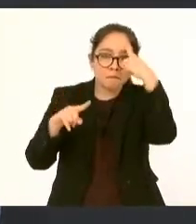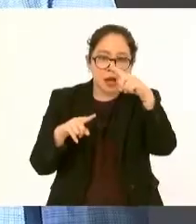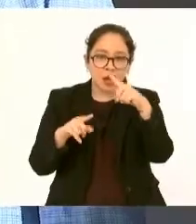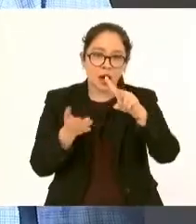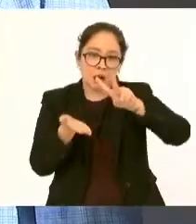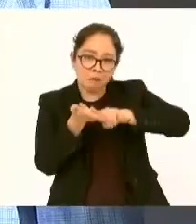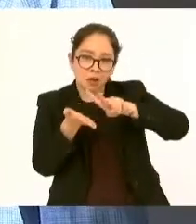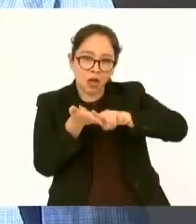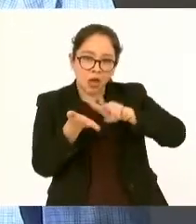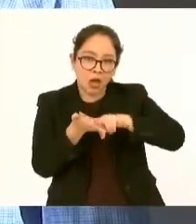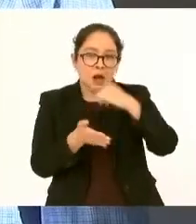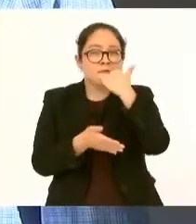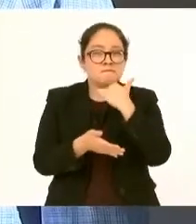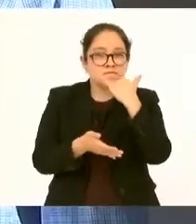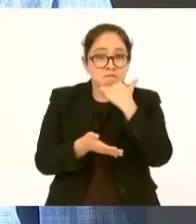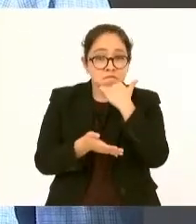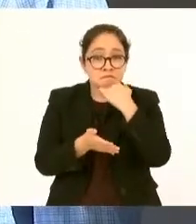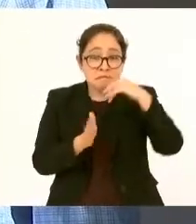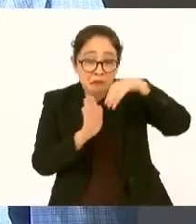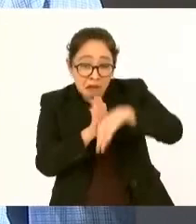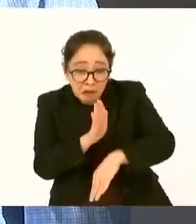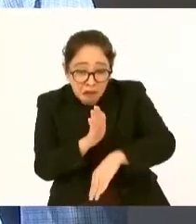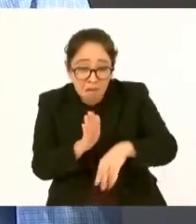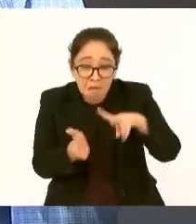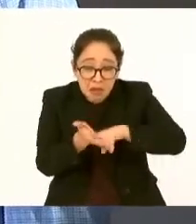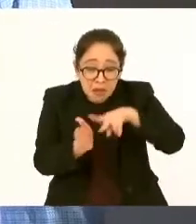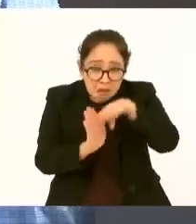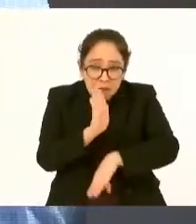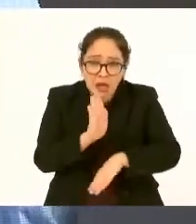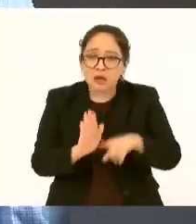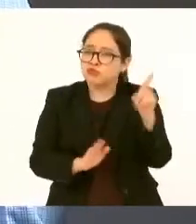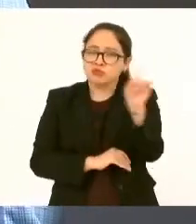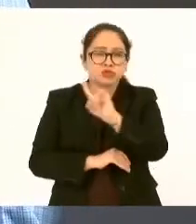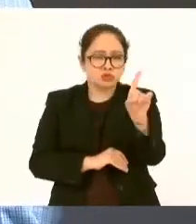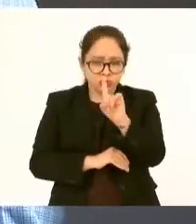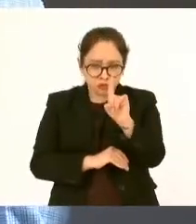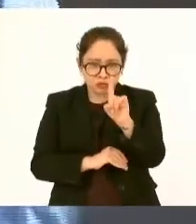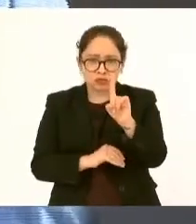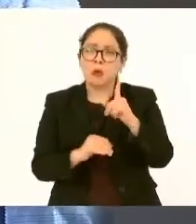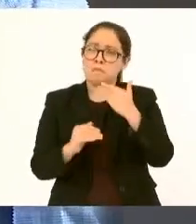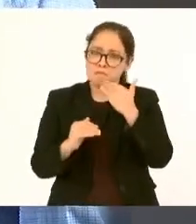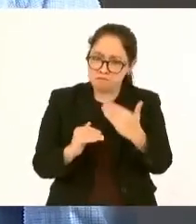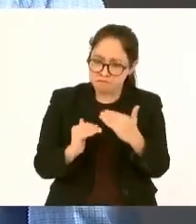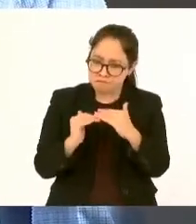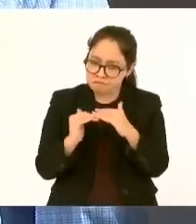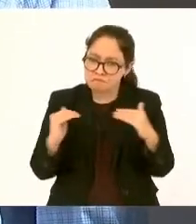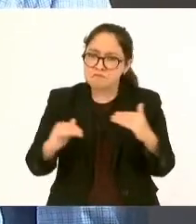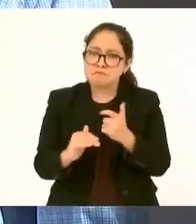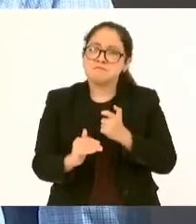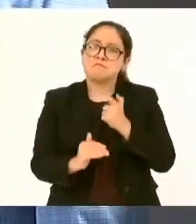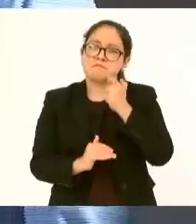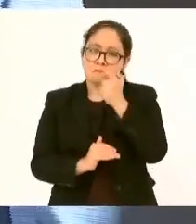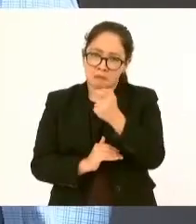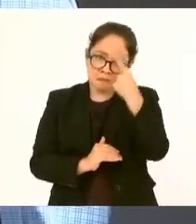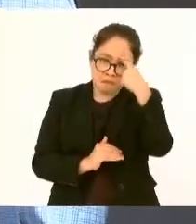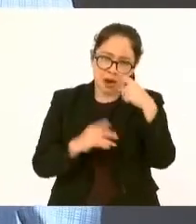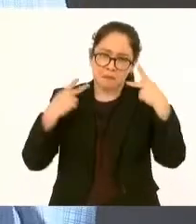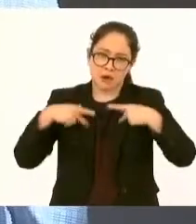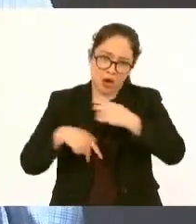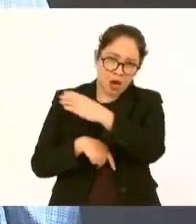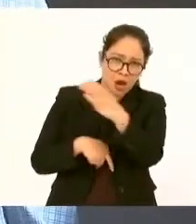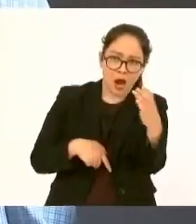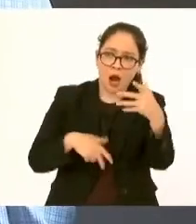del azúcar y que se le pagara bien al productor